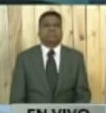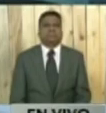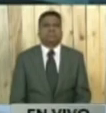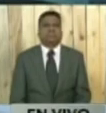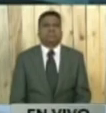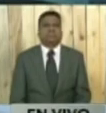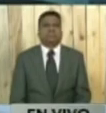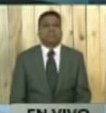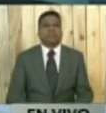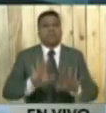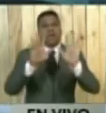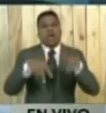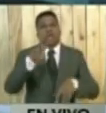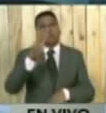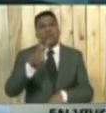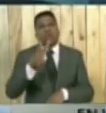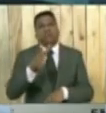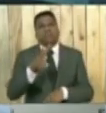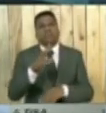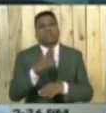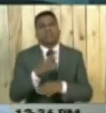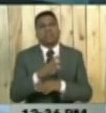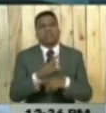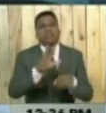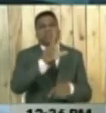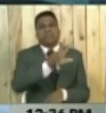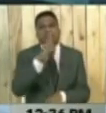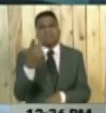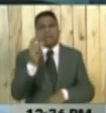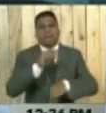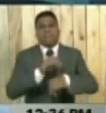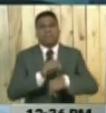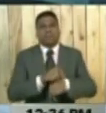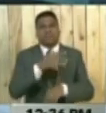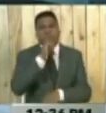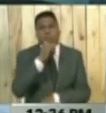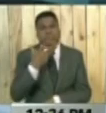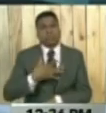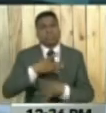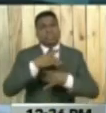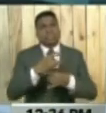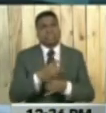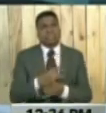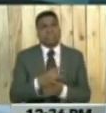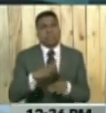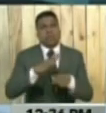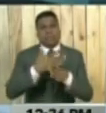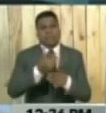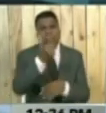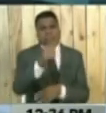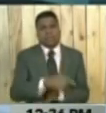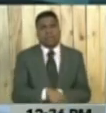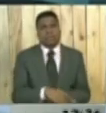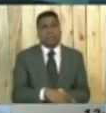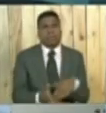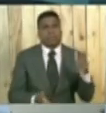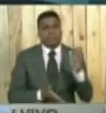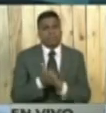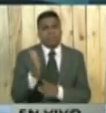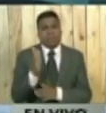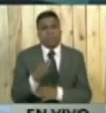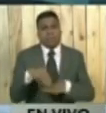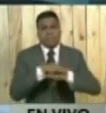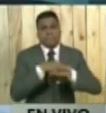12 y 36 minutos del mediodía, información de interés que compartir con todos ustedes a esta hora. Nos trasladamos hasta la CED, el Ministerio para